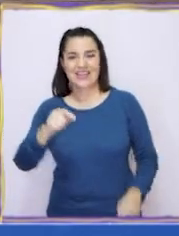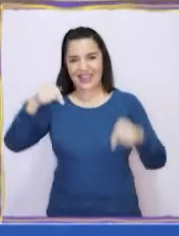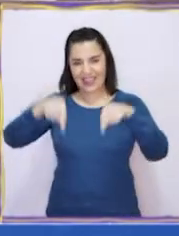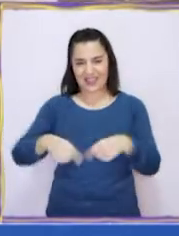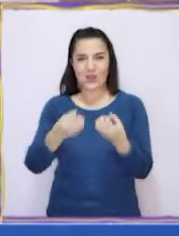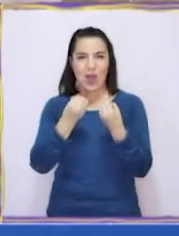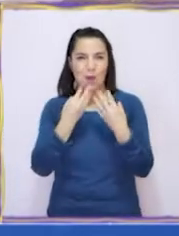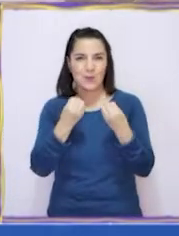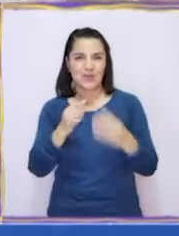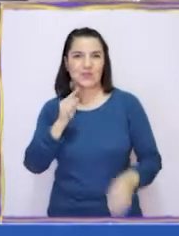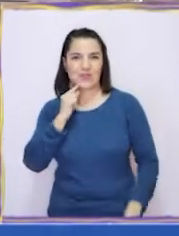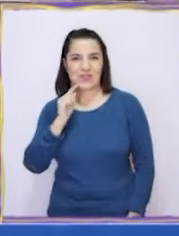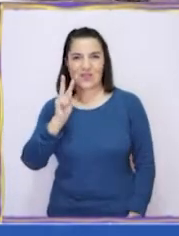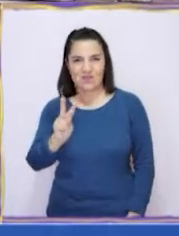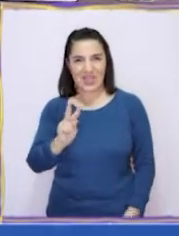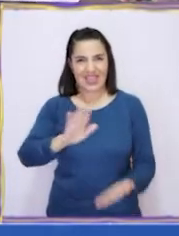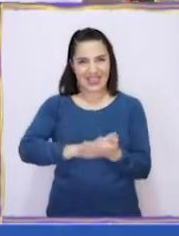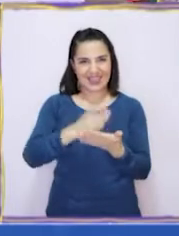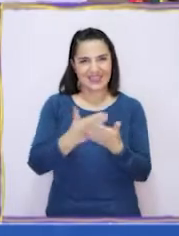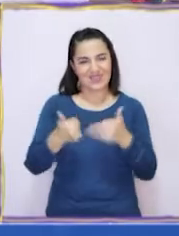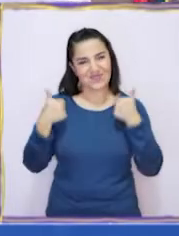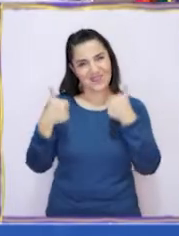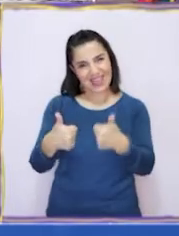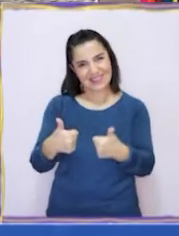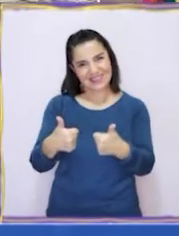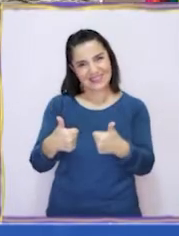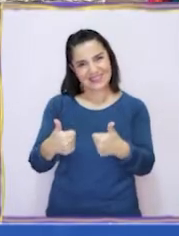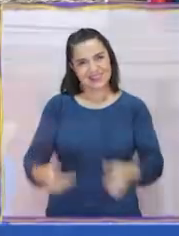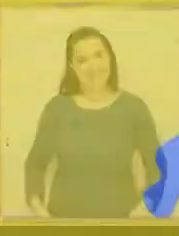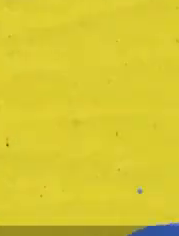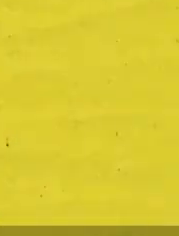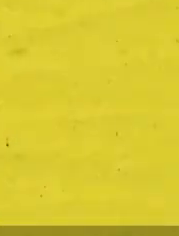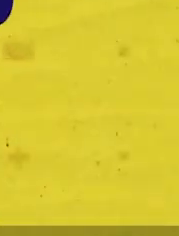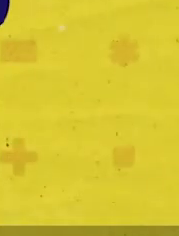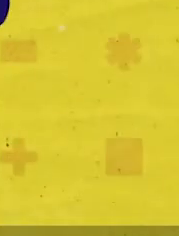Catalina y esto es Aprendo TV ¡Que estén muy bien!